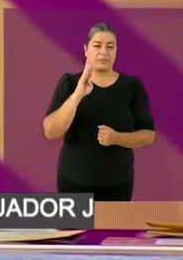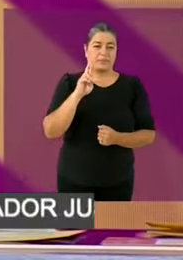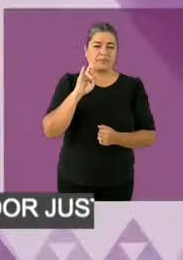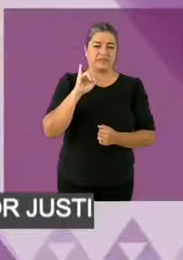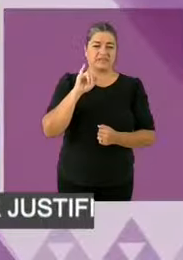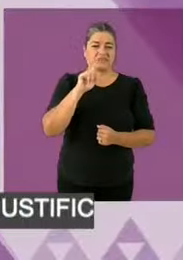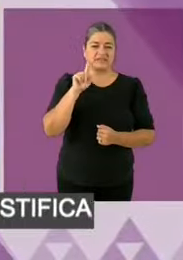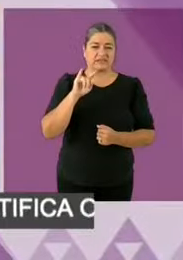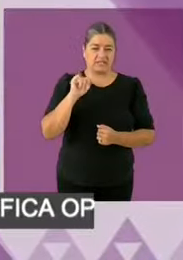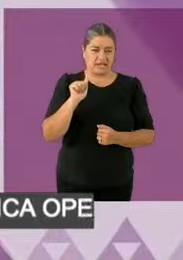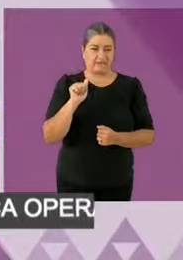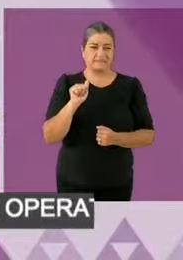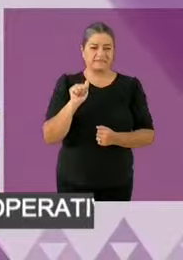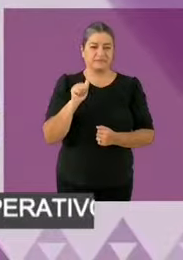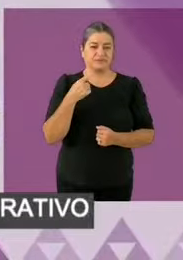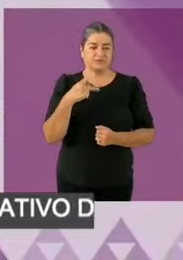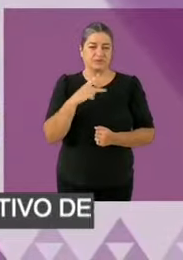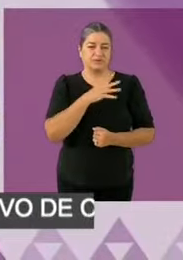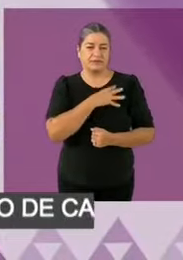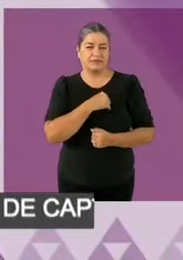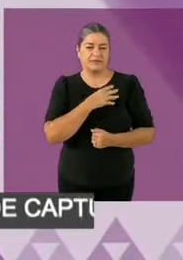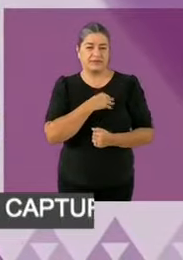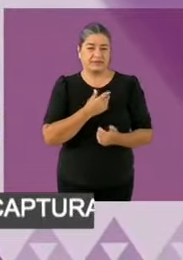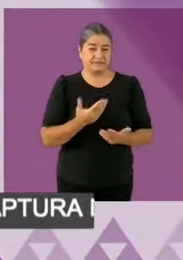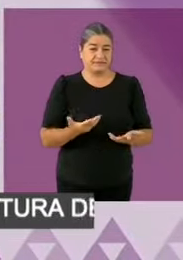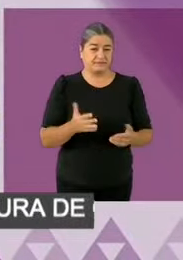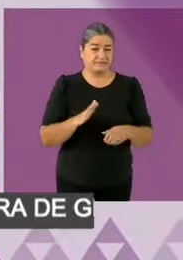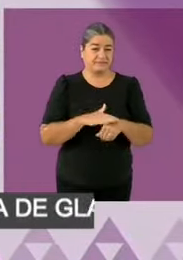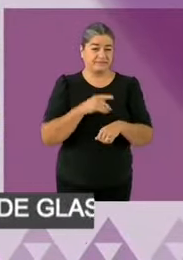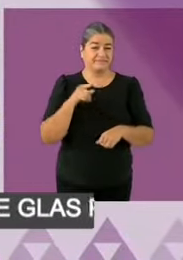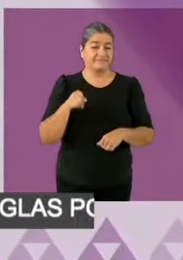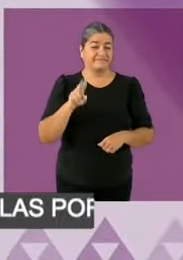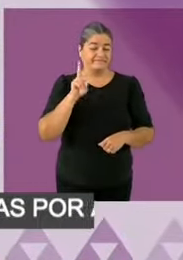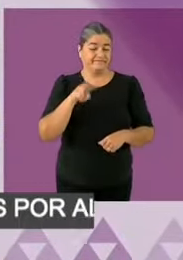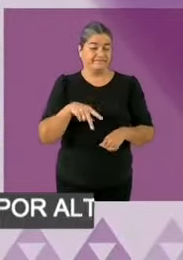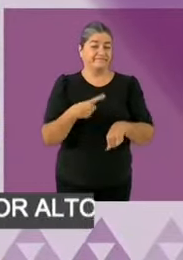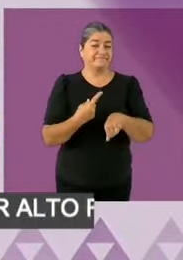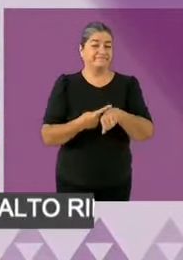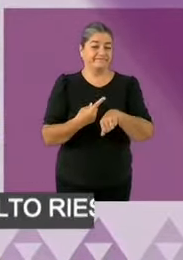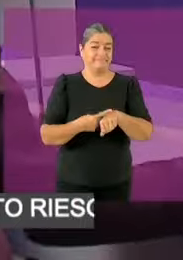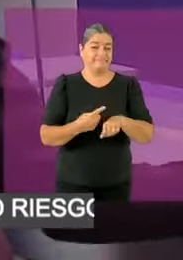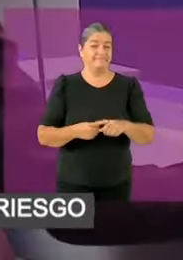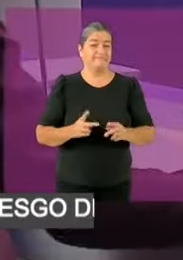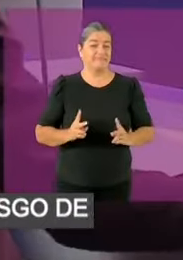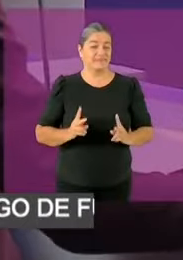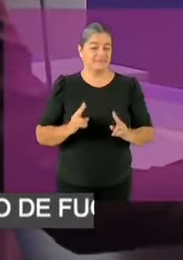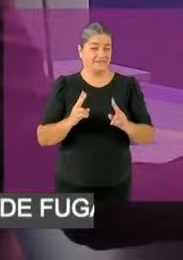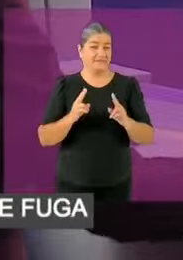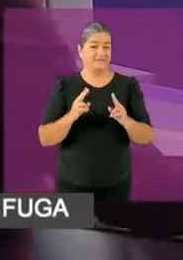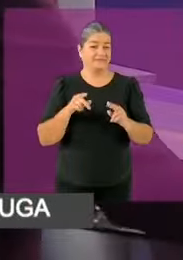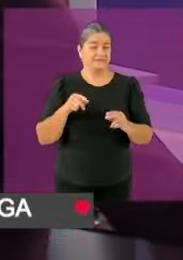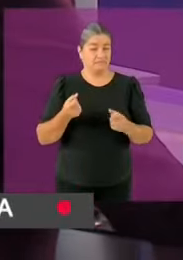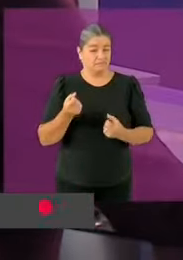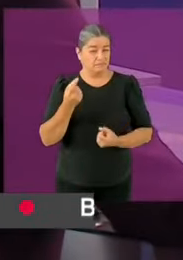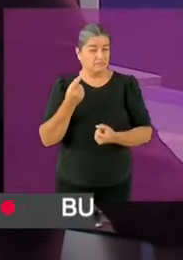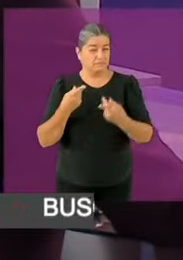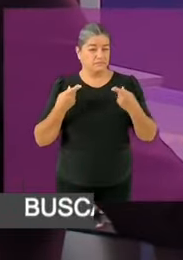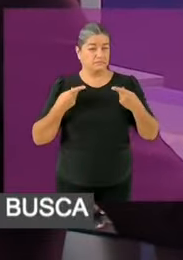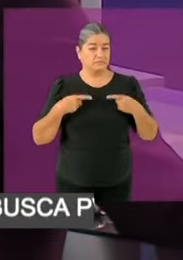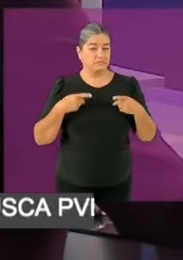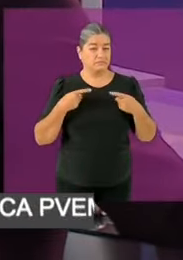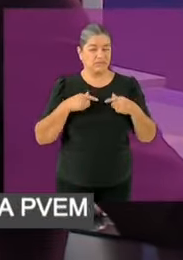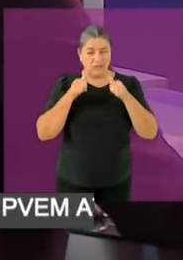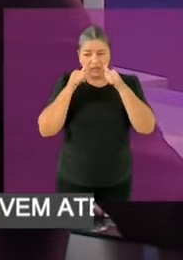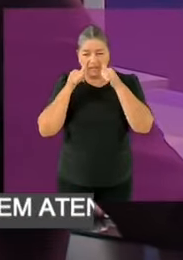medicamentos, a las mujeres que dejaron de atender. Y es una de las cosas más inhumanas que ha hecho este gobierno. Claudia, cuando